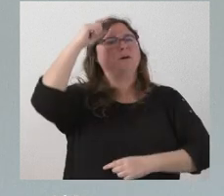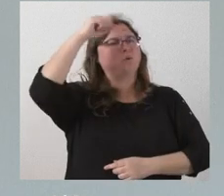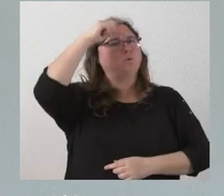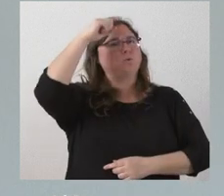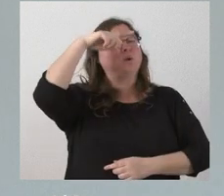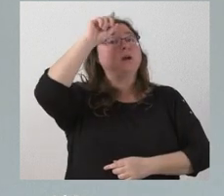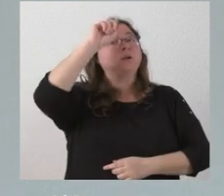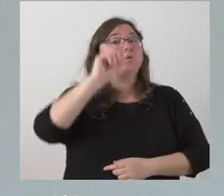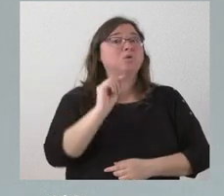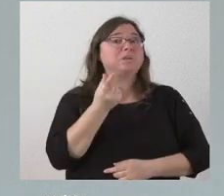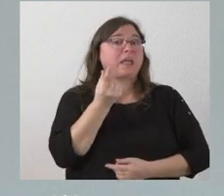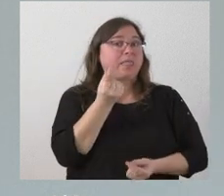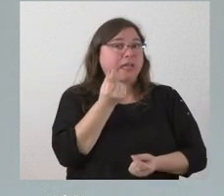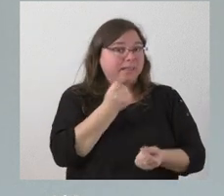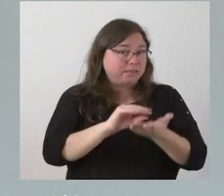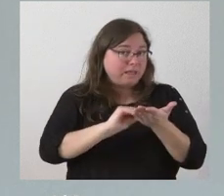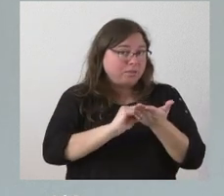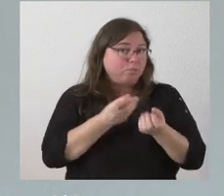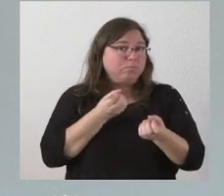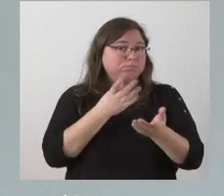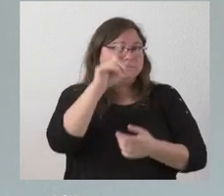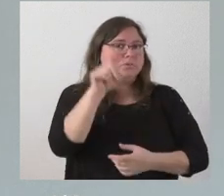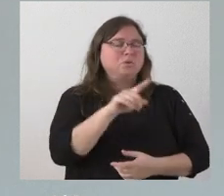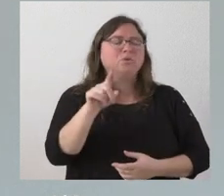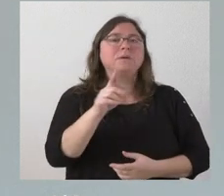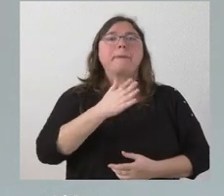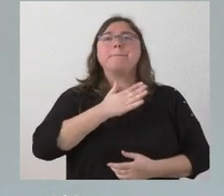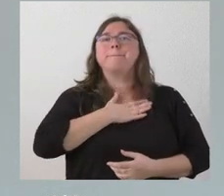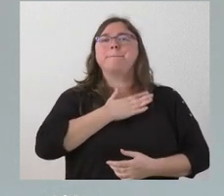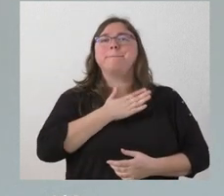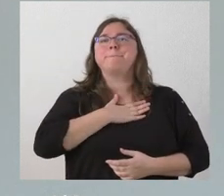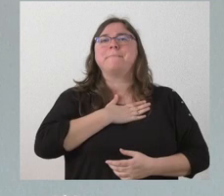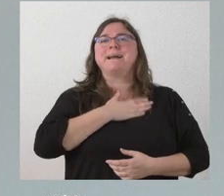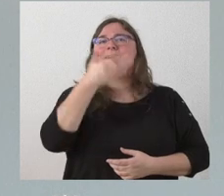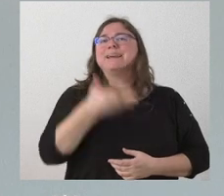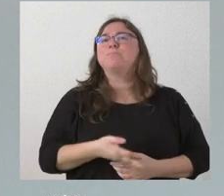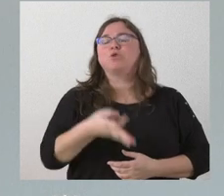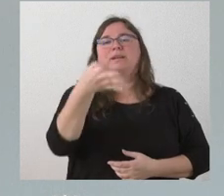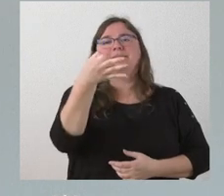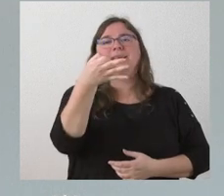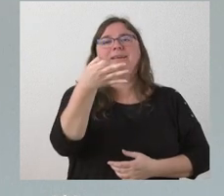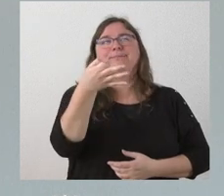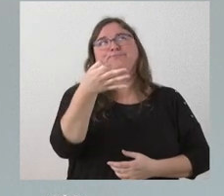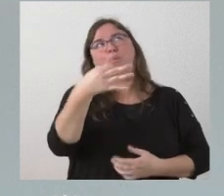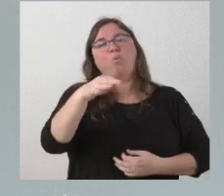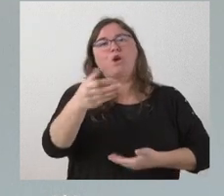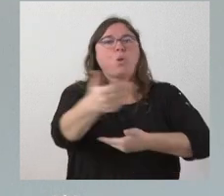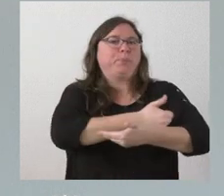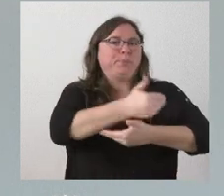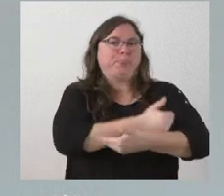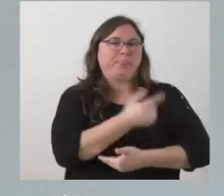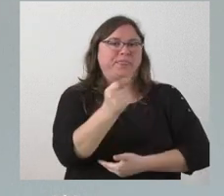lo ofreció pero para nosotros no es lo único importante el que se recaude una cantidad determinada